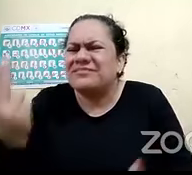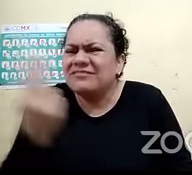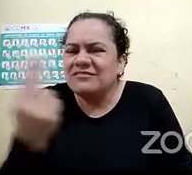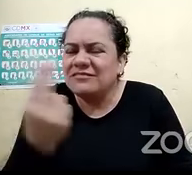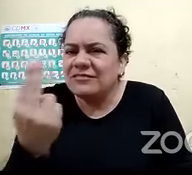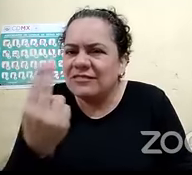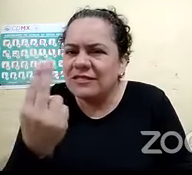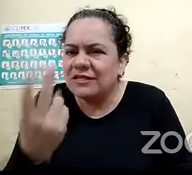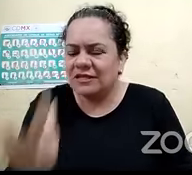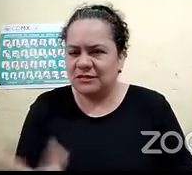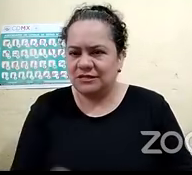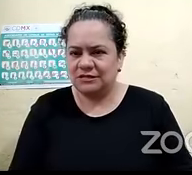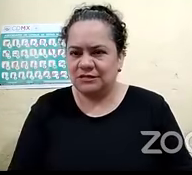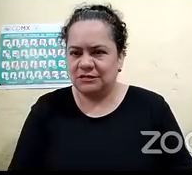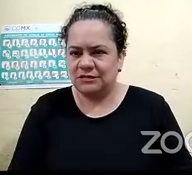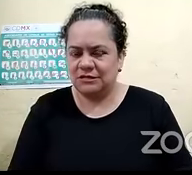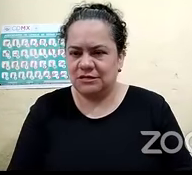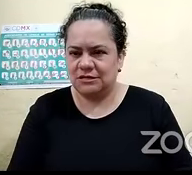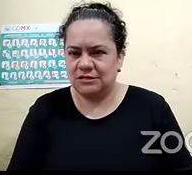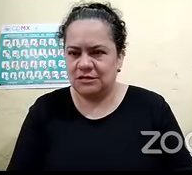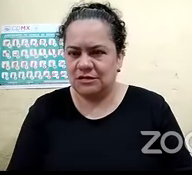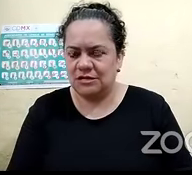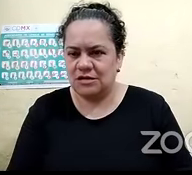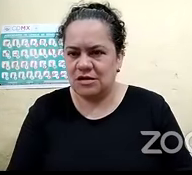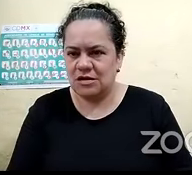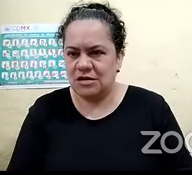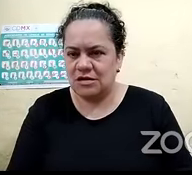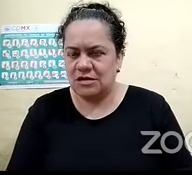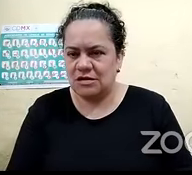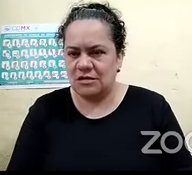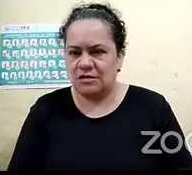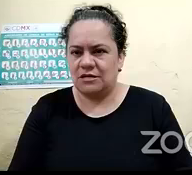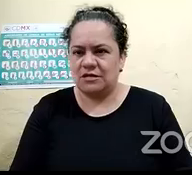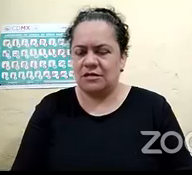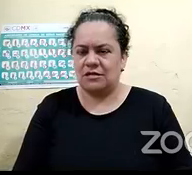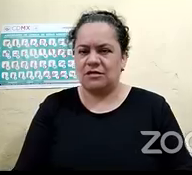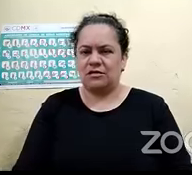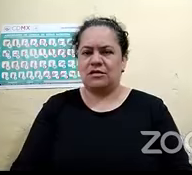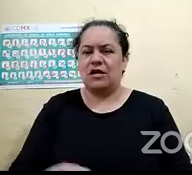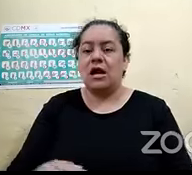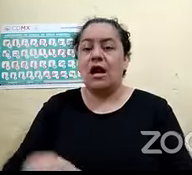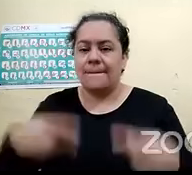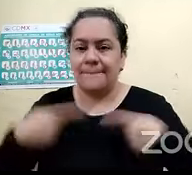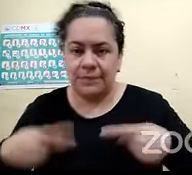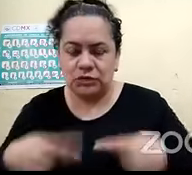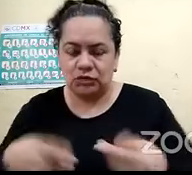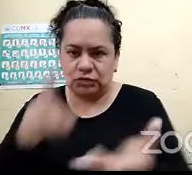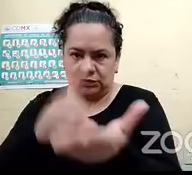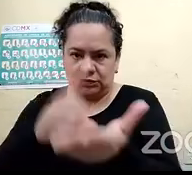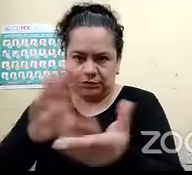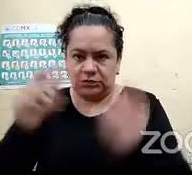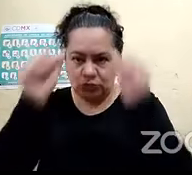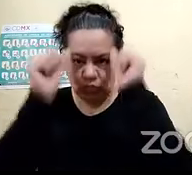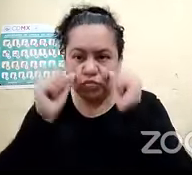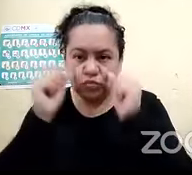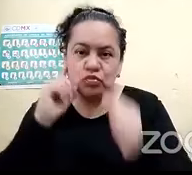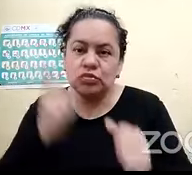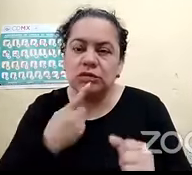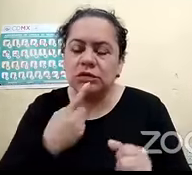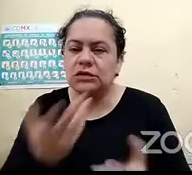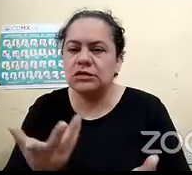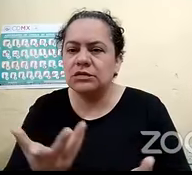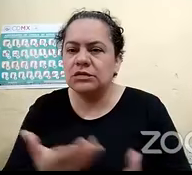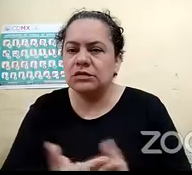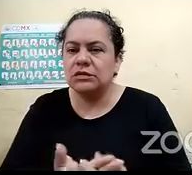establecer algunas señas por ejemplo en el caso de las personas sordosiegas a veces lo primero que se nos ocurre es